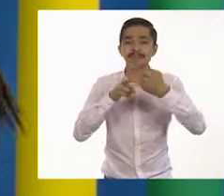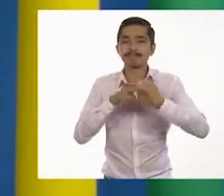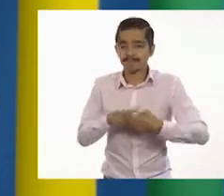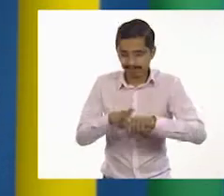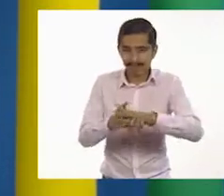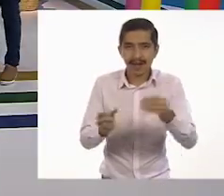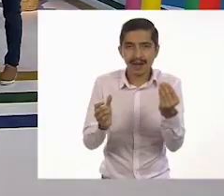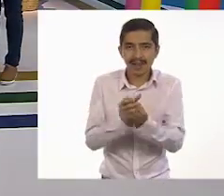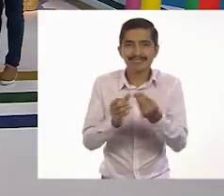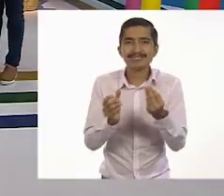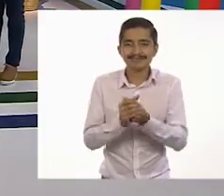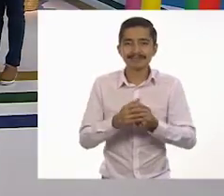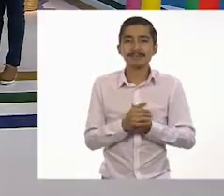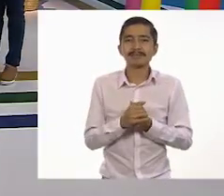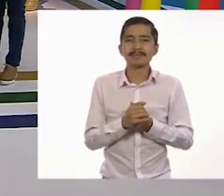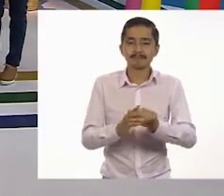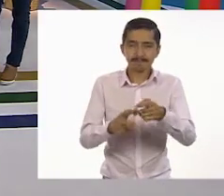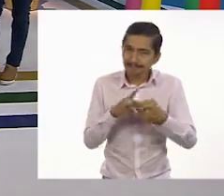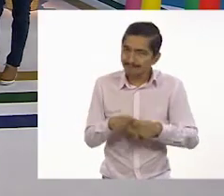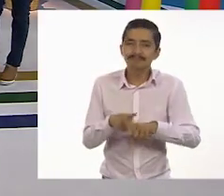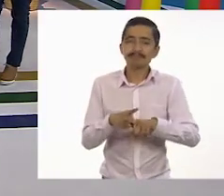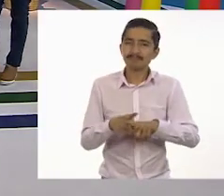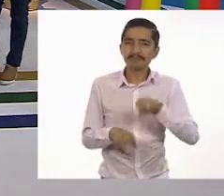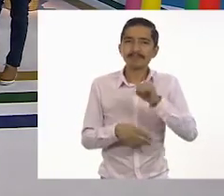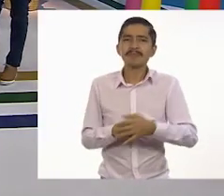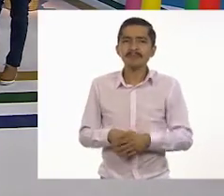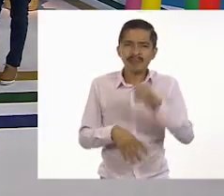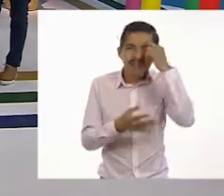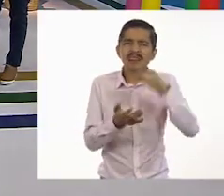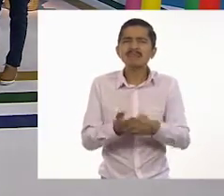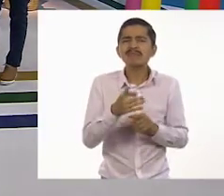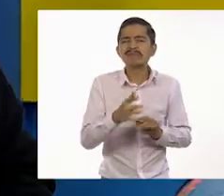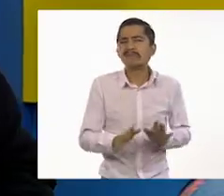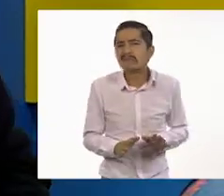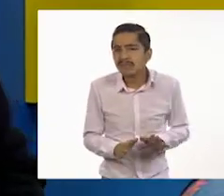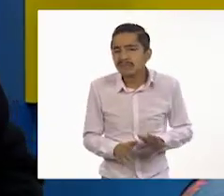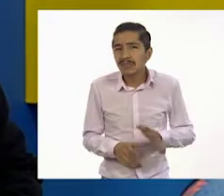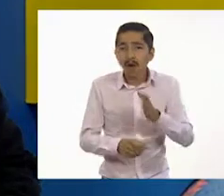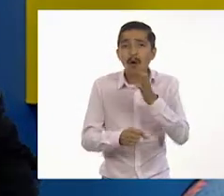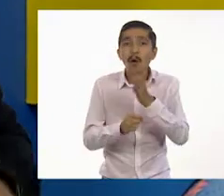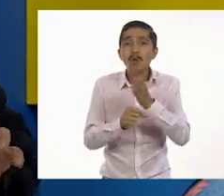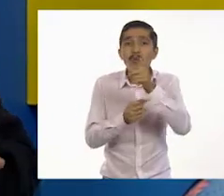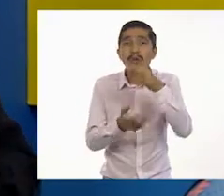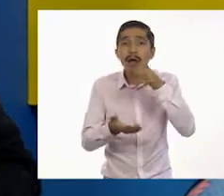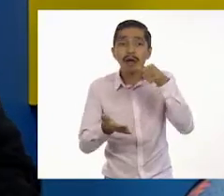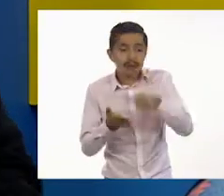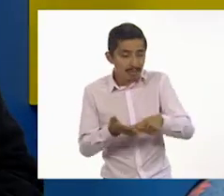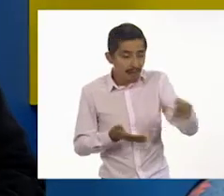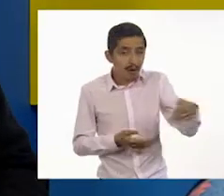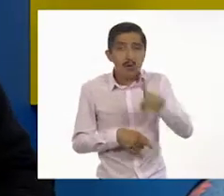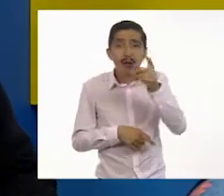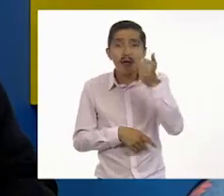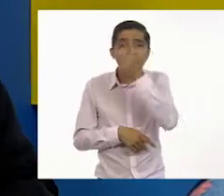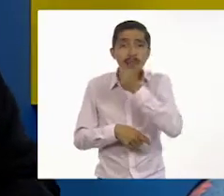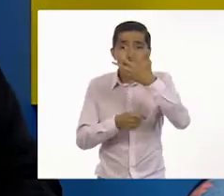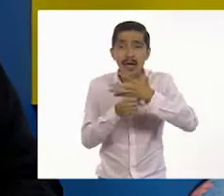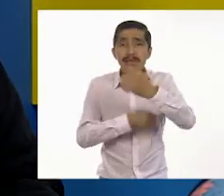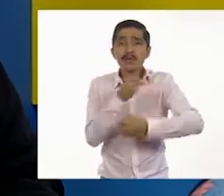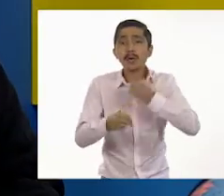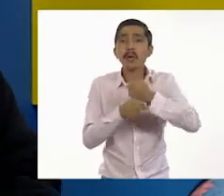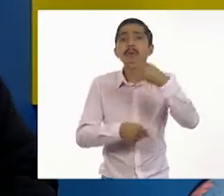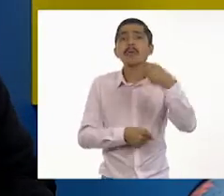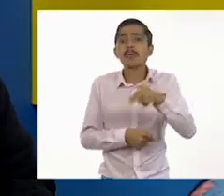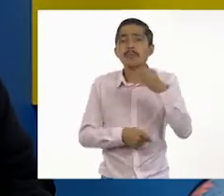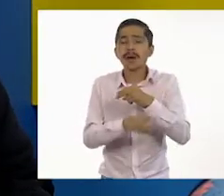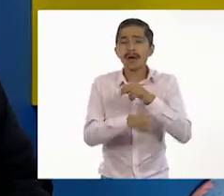clase. Pues, comencemos, pues. ¿Y qué creen? Hoy nos llegó otra carta, pero es de un alumno de quinto grado que se